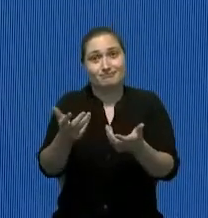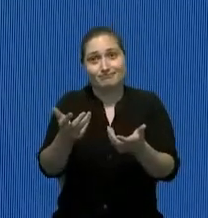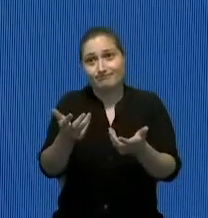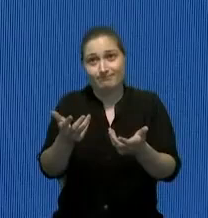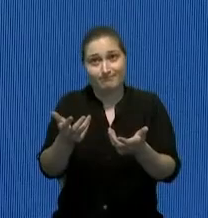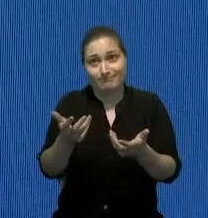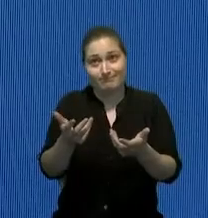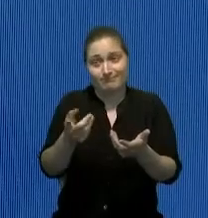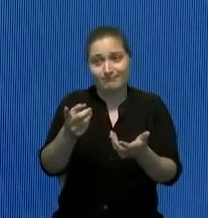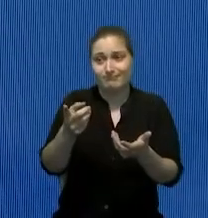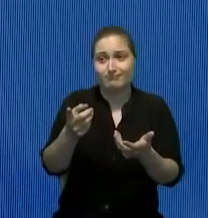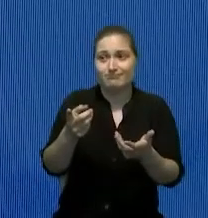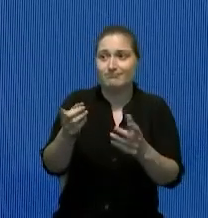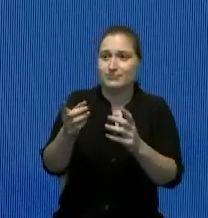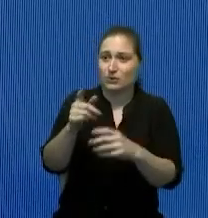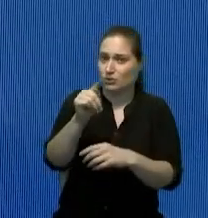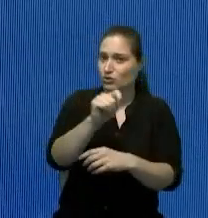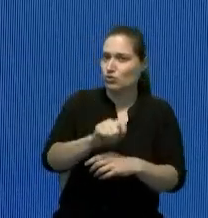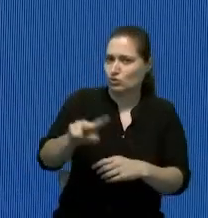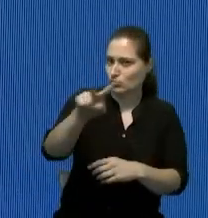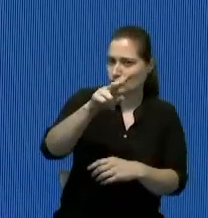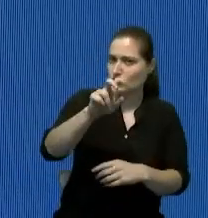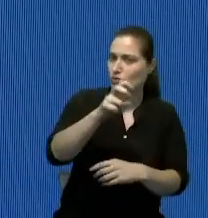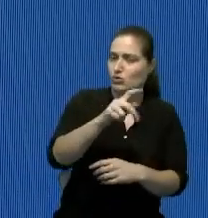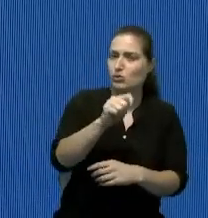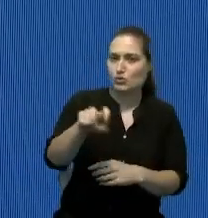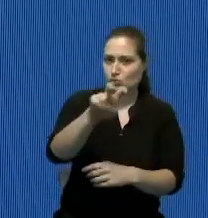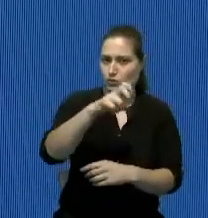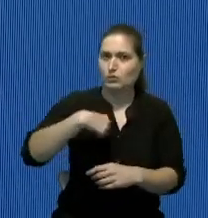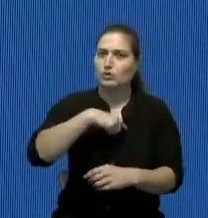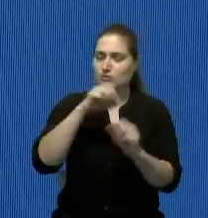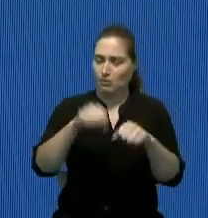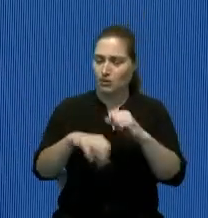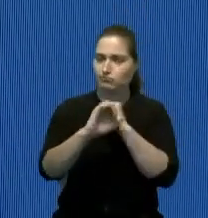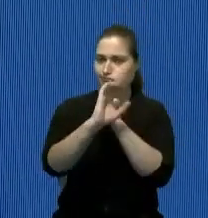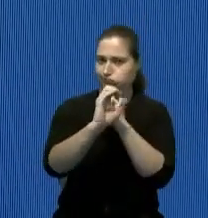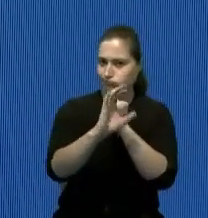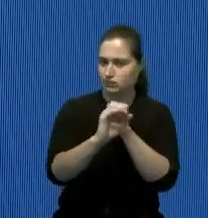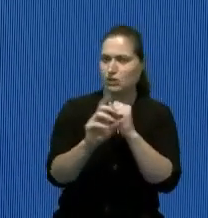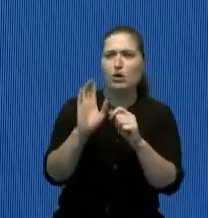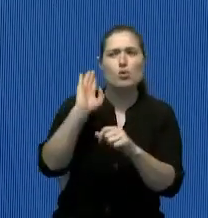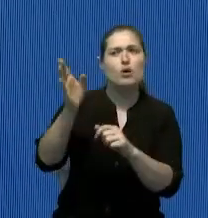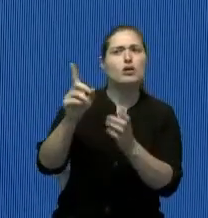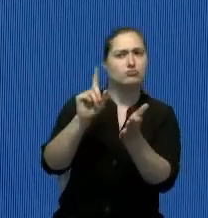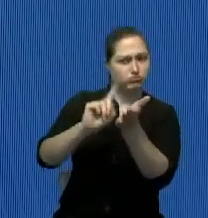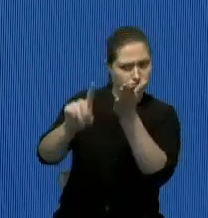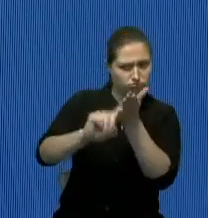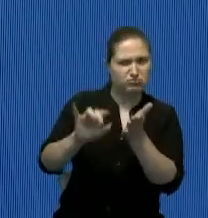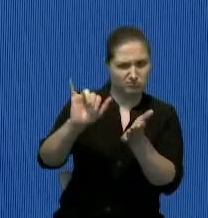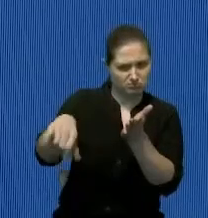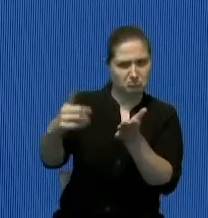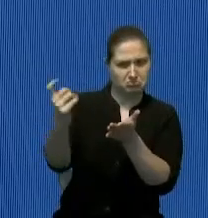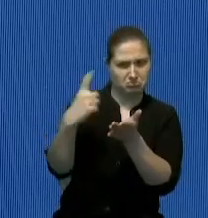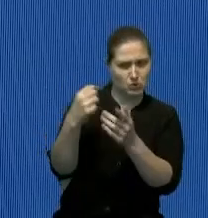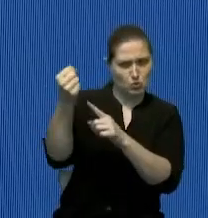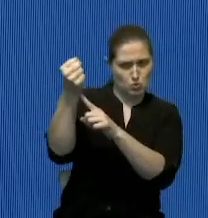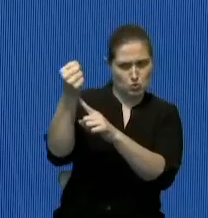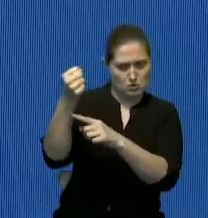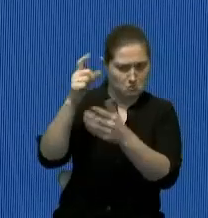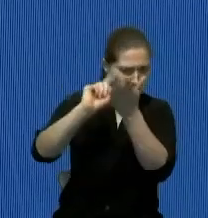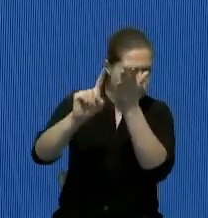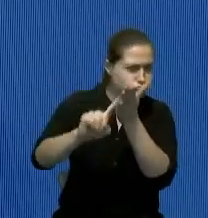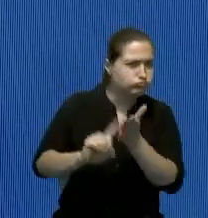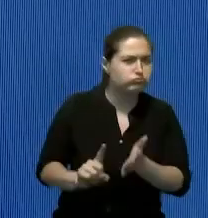la parte de turismo que debería de haber nosotros vamos a chequear eso y lo vamos a ver de qué manera